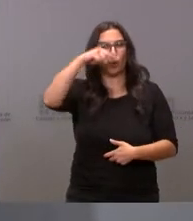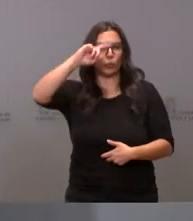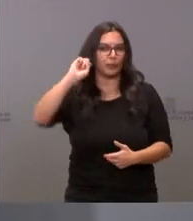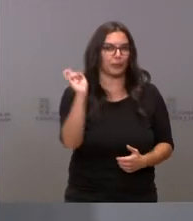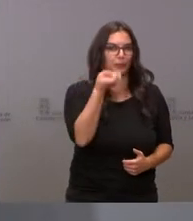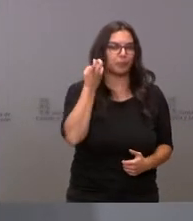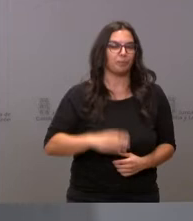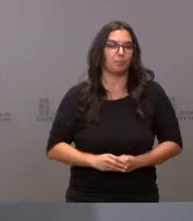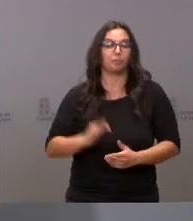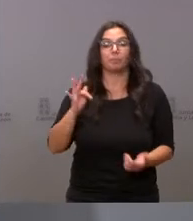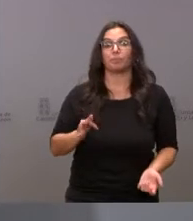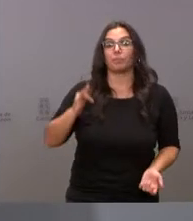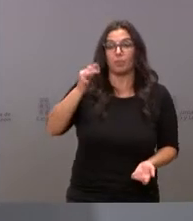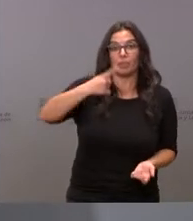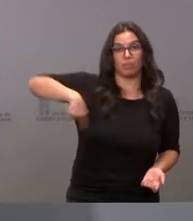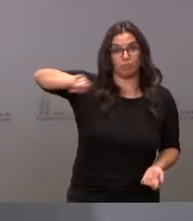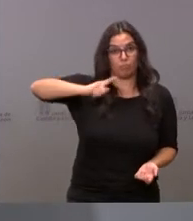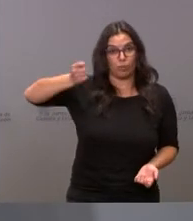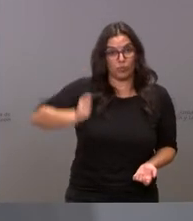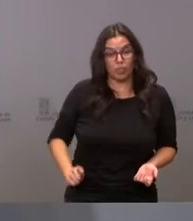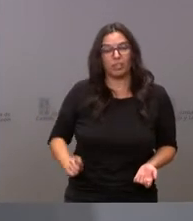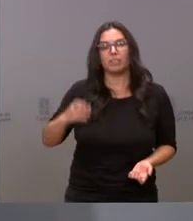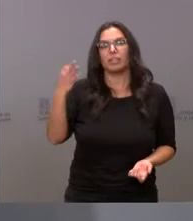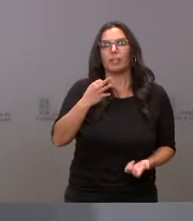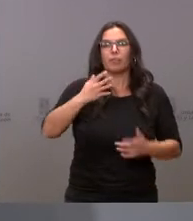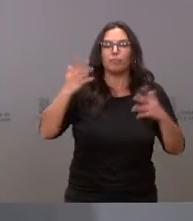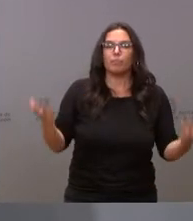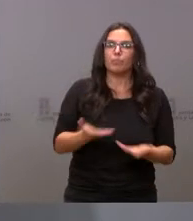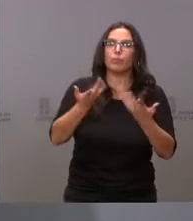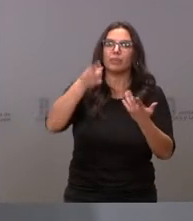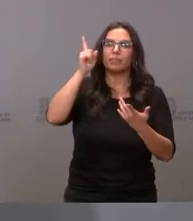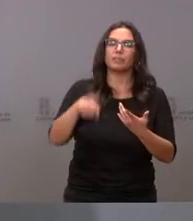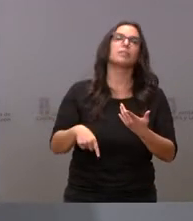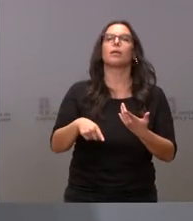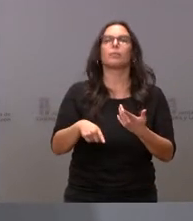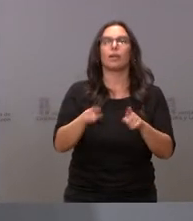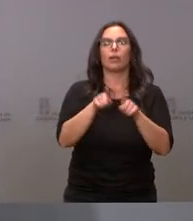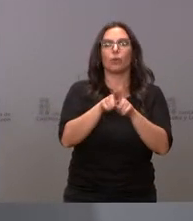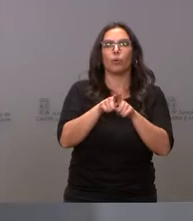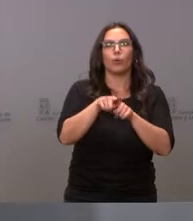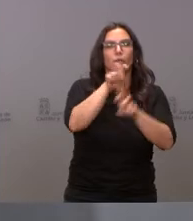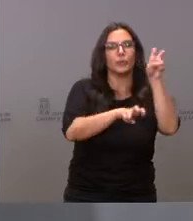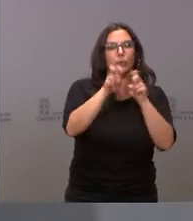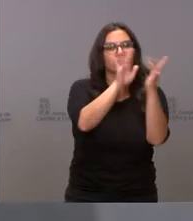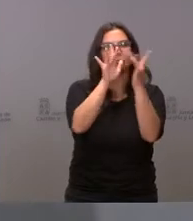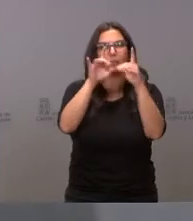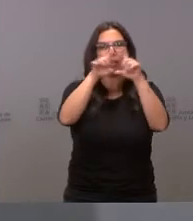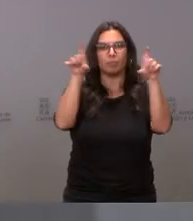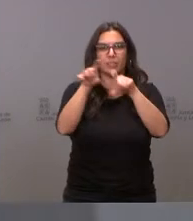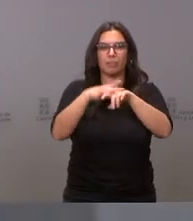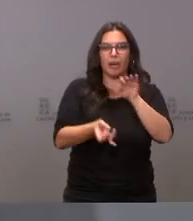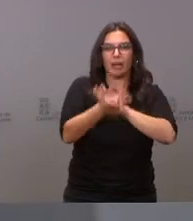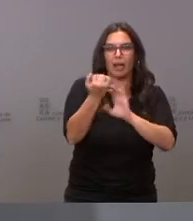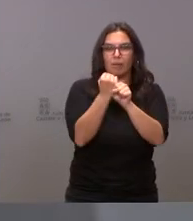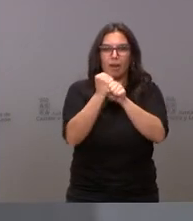Además, estos profesionales deberán de promover, mediante la prospección empresarial, la generación de actividad y empleo en